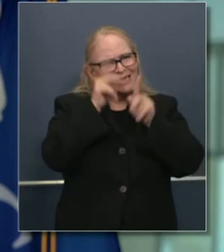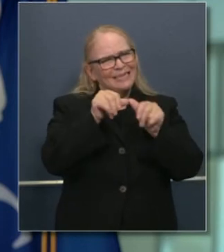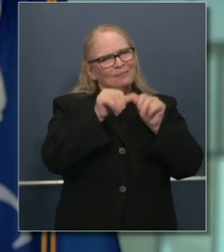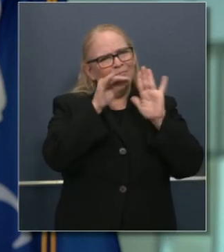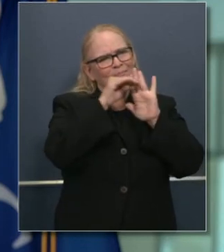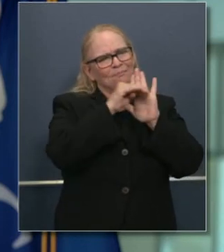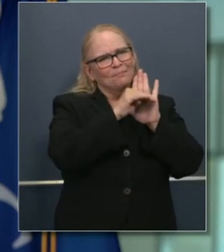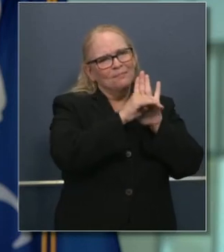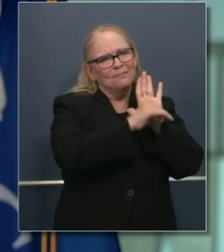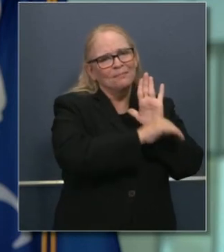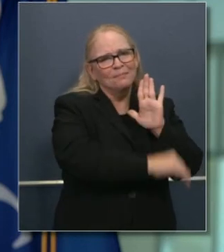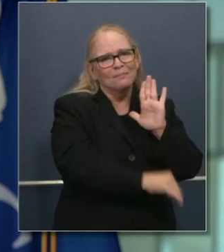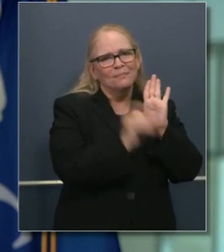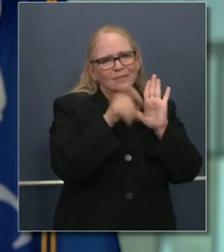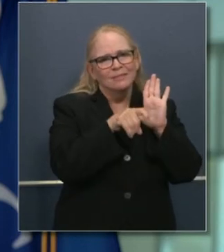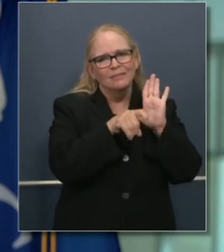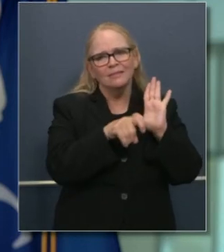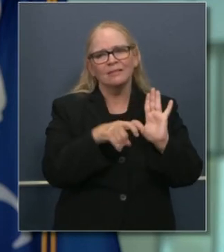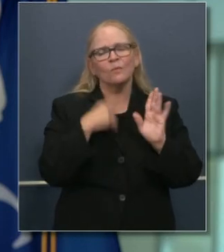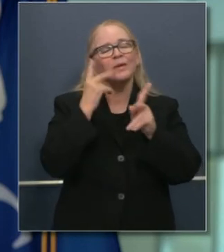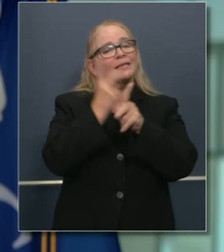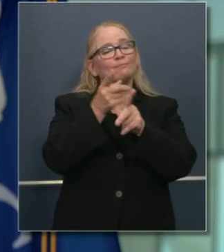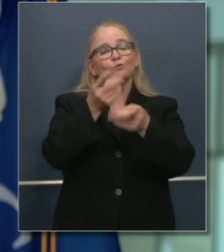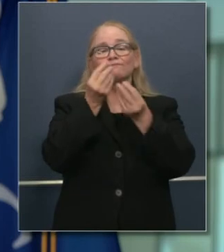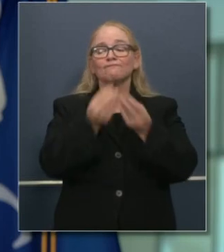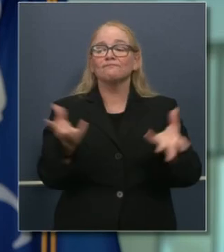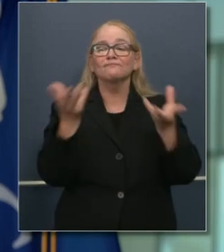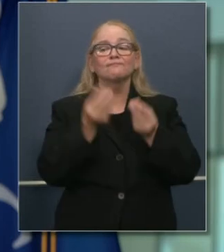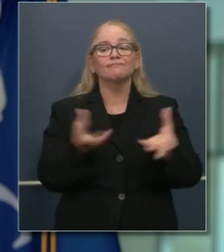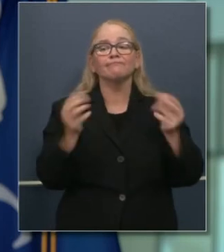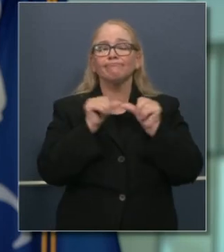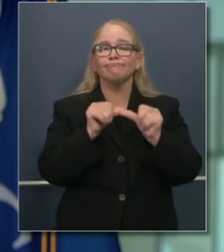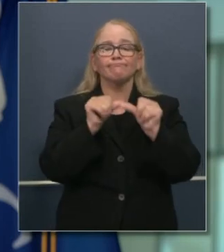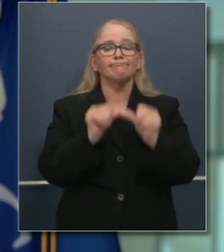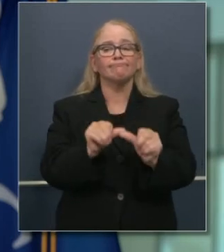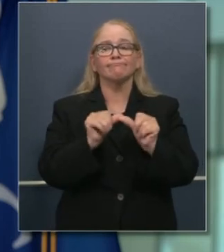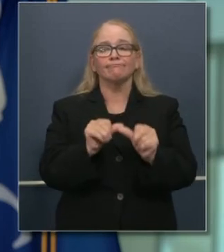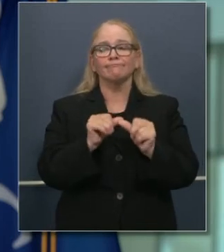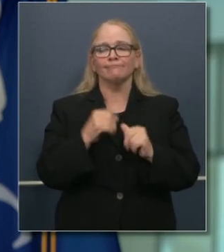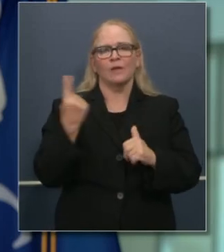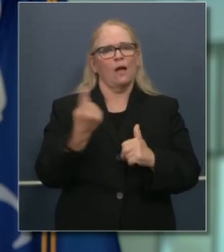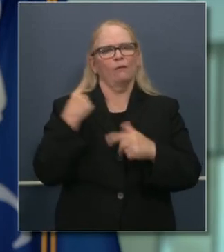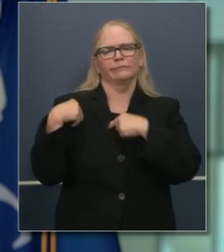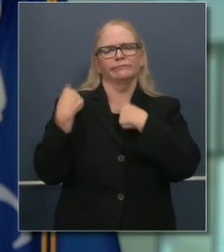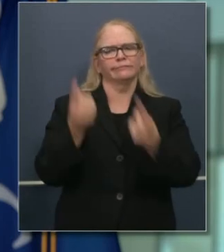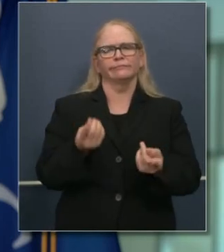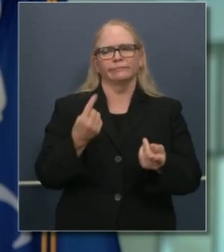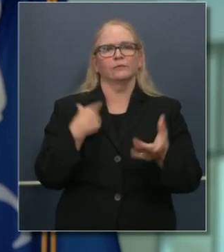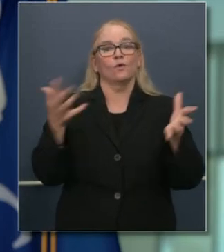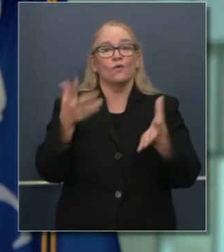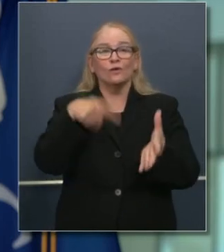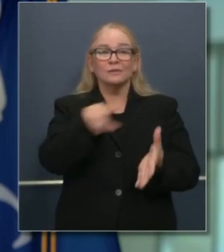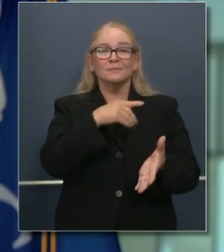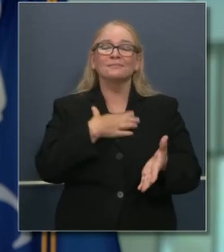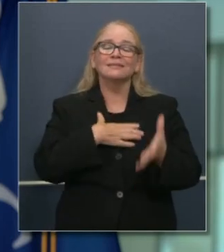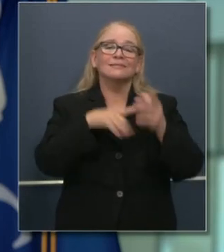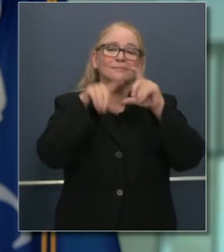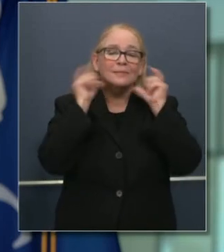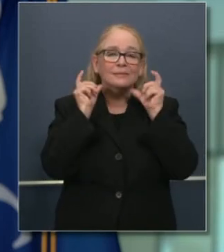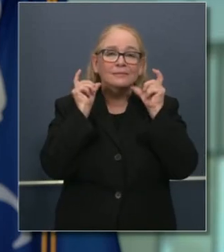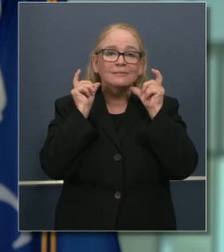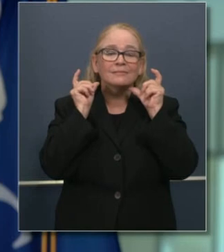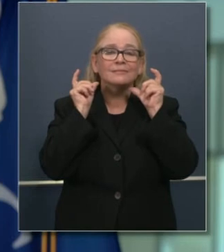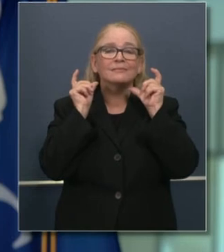ingreso a unidades de cuidados intensivos que muestran cifras alentadoras, les mostraremos esas cifras. Y como siempre, les queremos alentar,